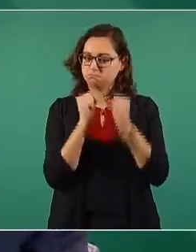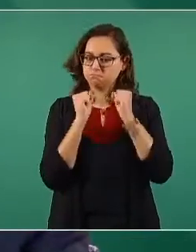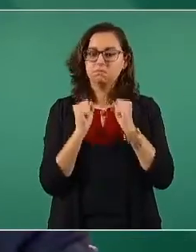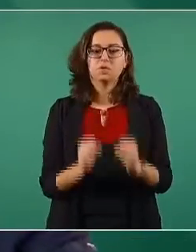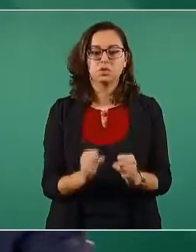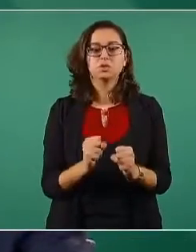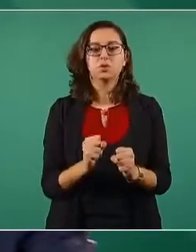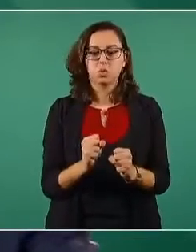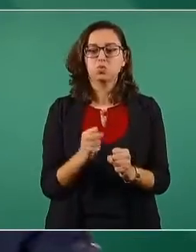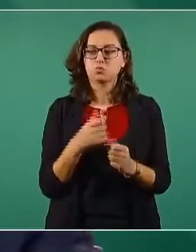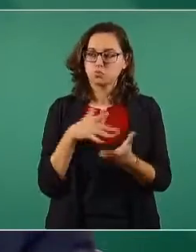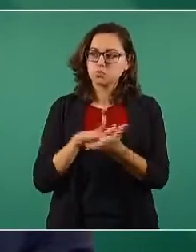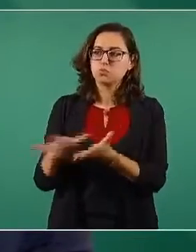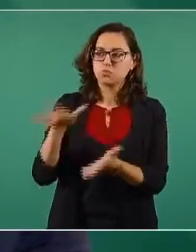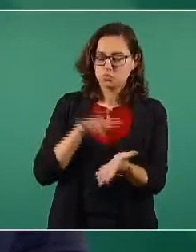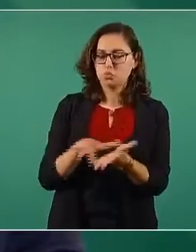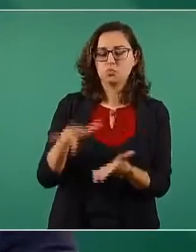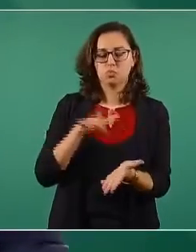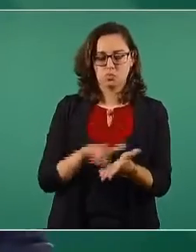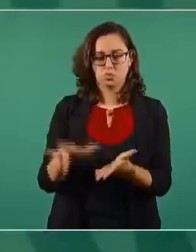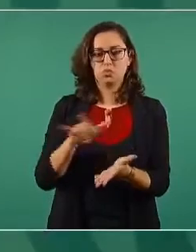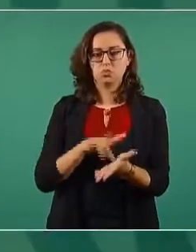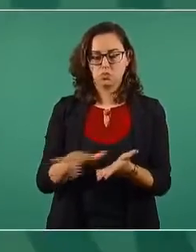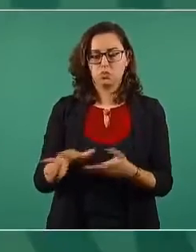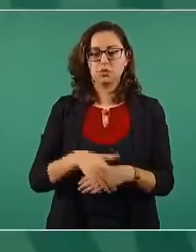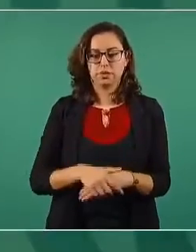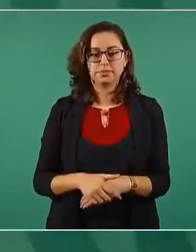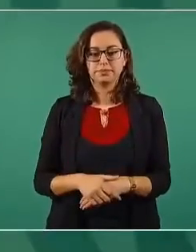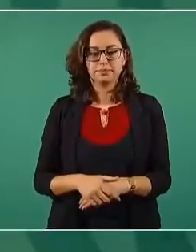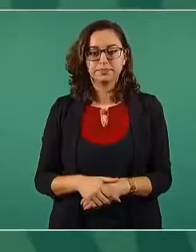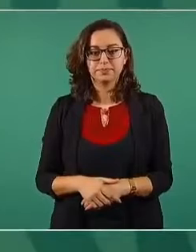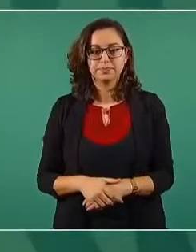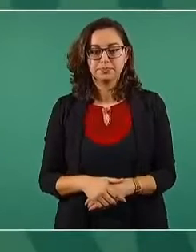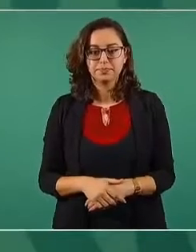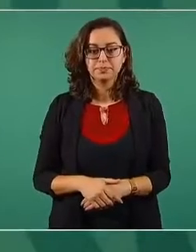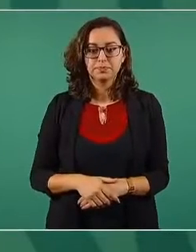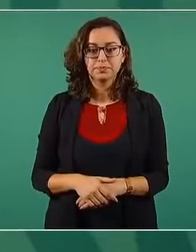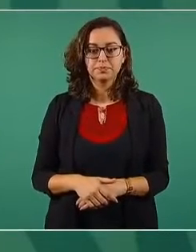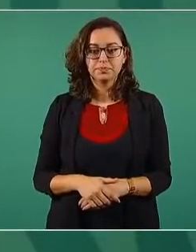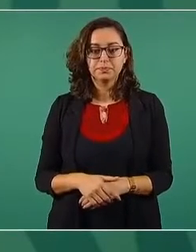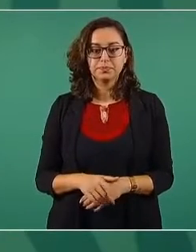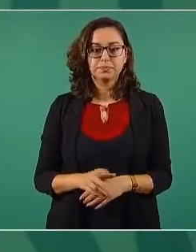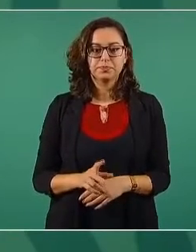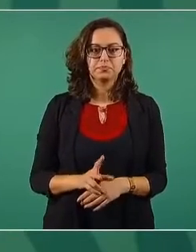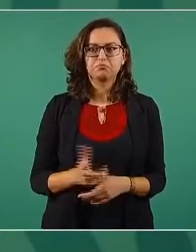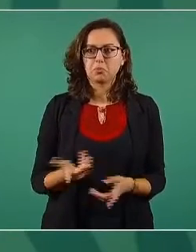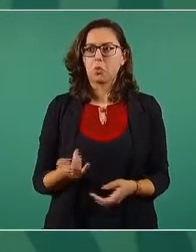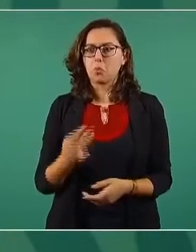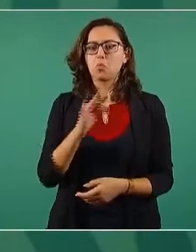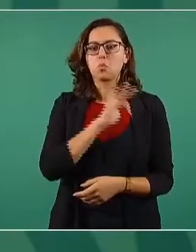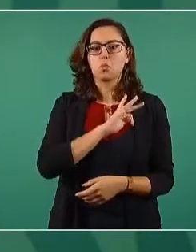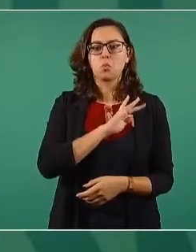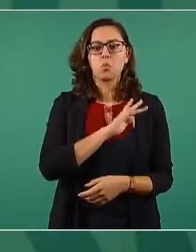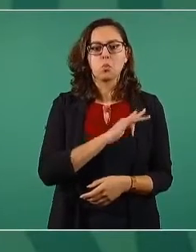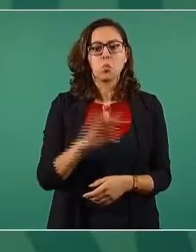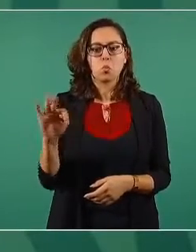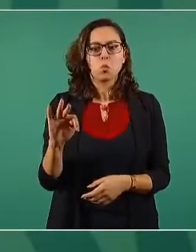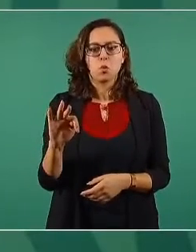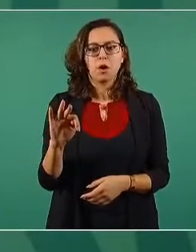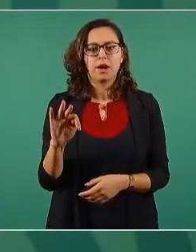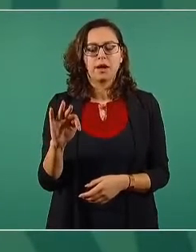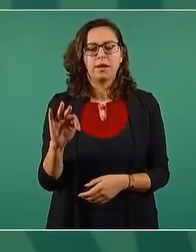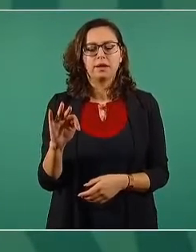lo que nos están solicitando. Es viable porque